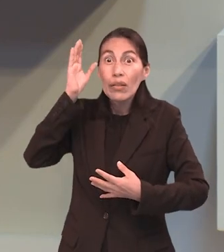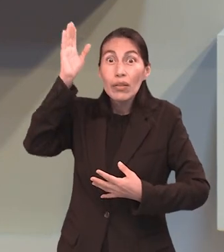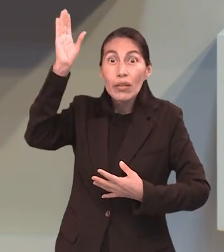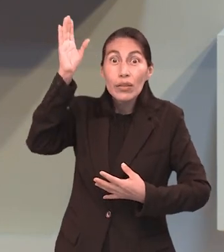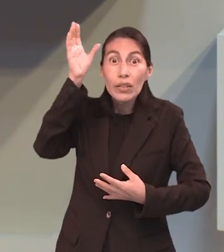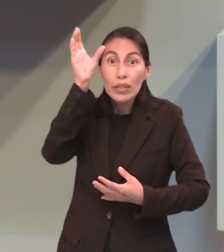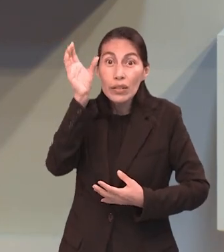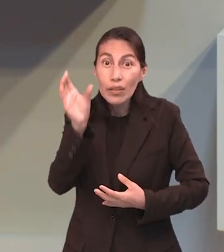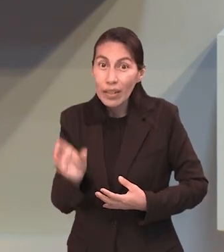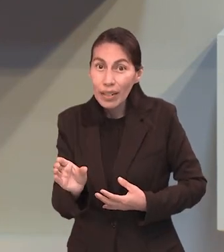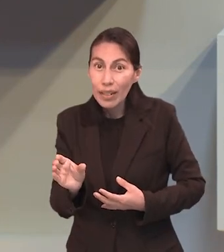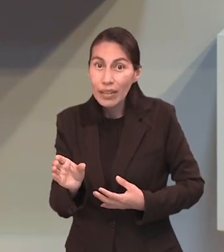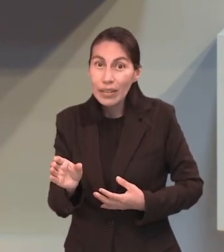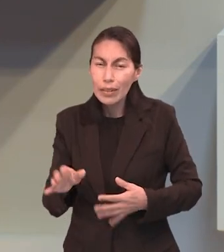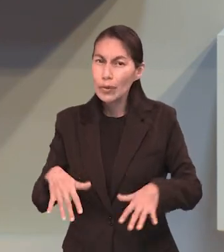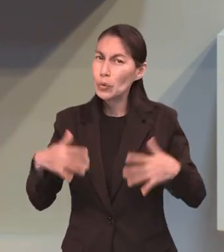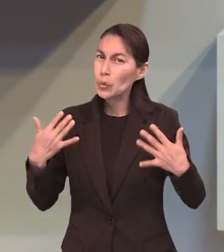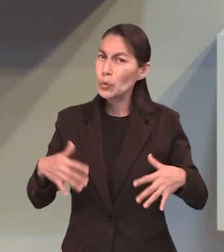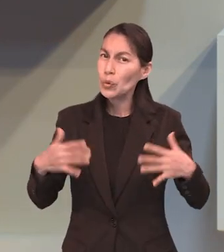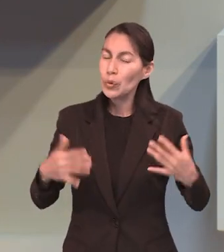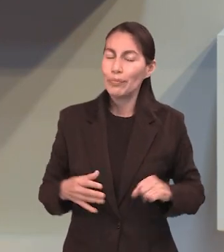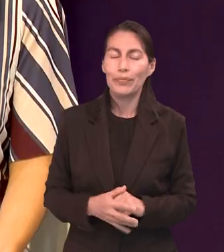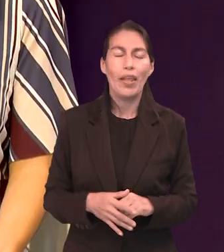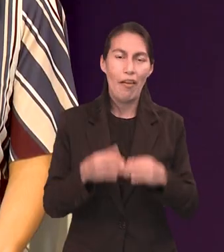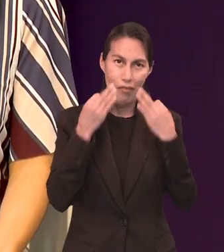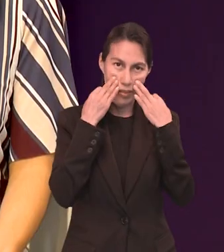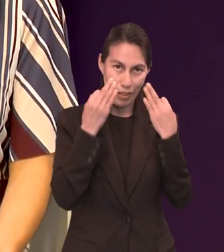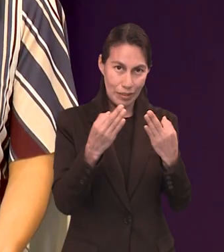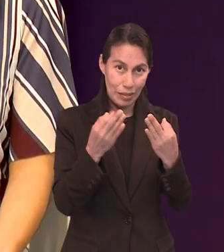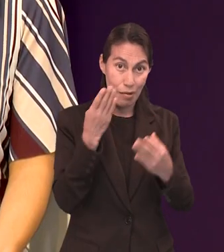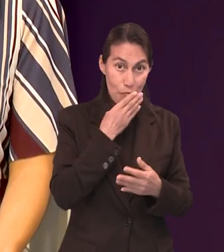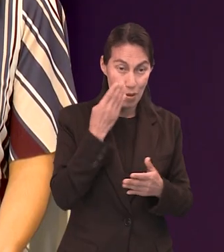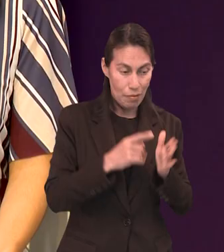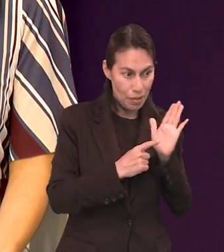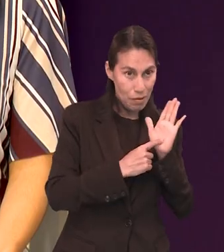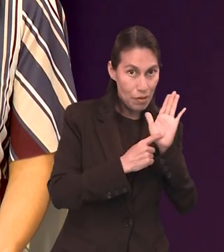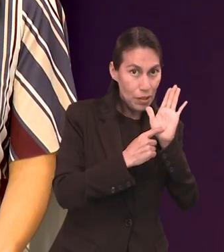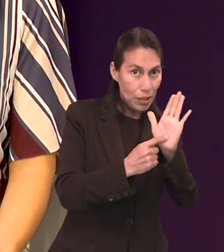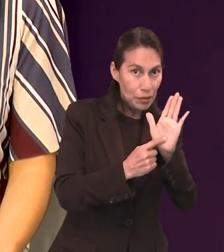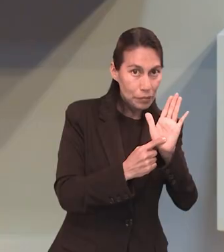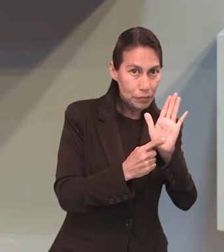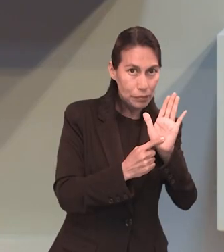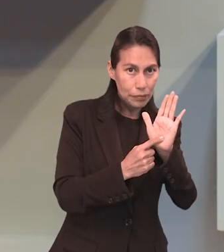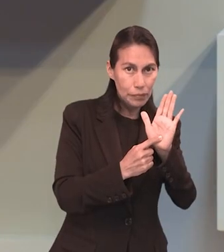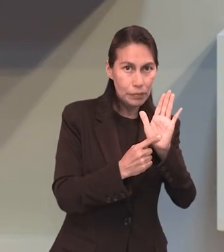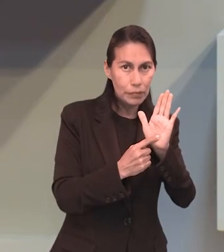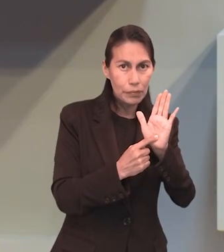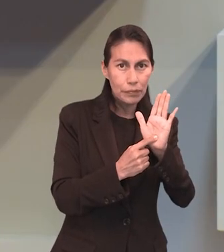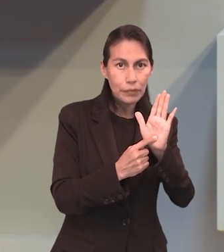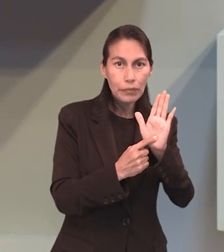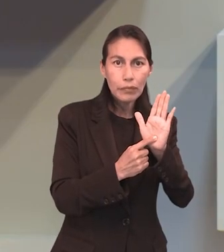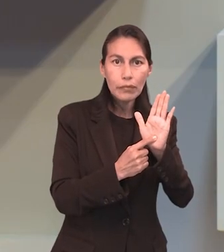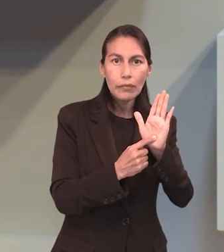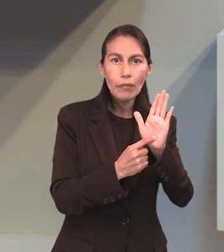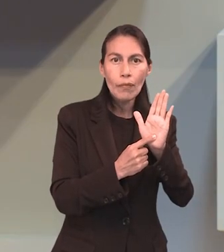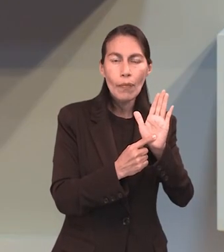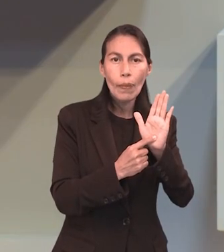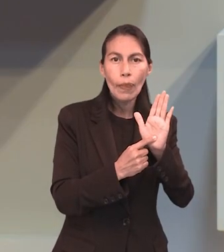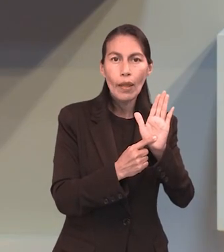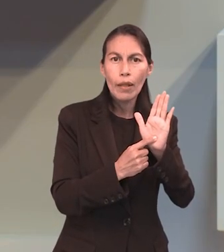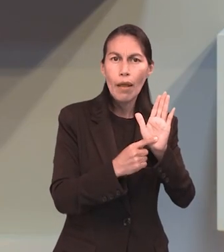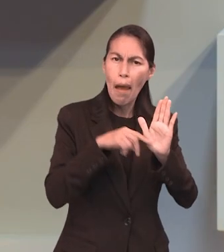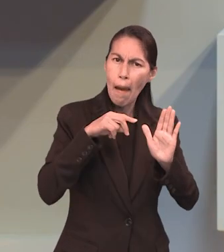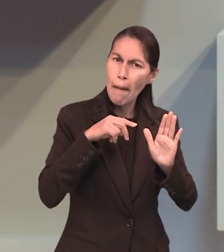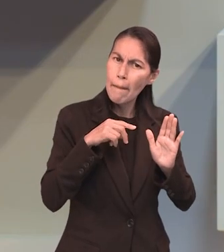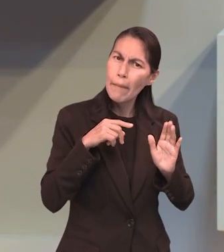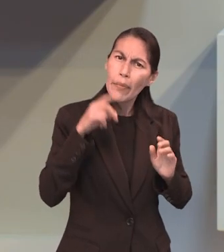esto. Saben que la verdad bíblica revela una verdad muy importante